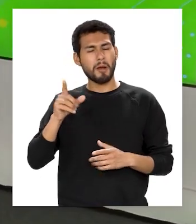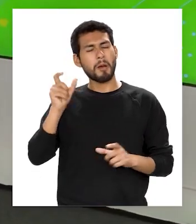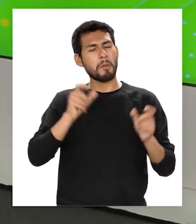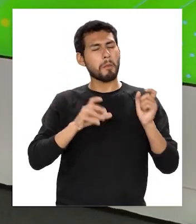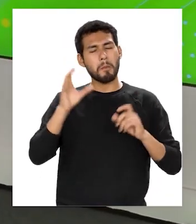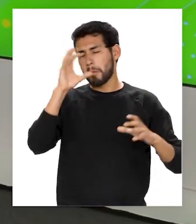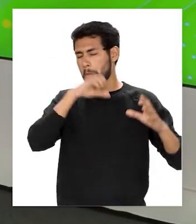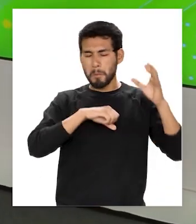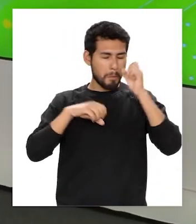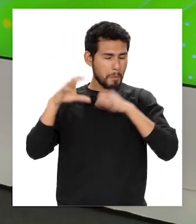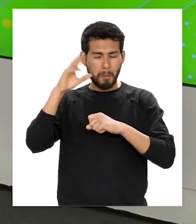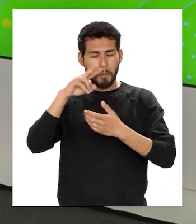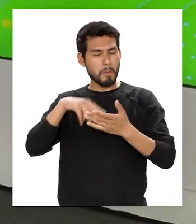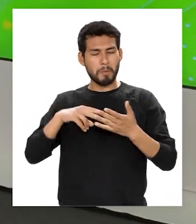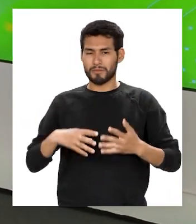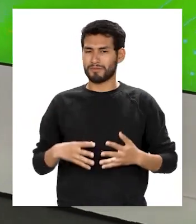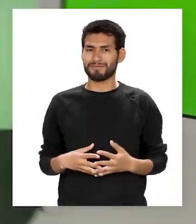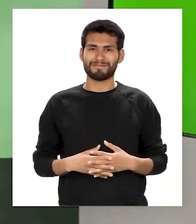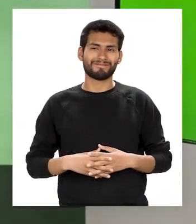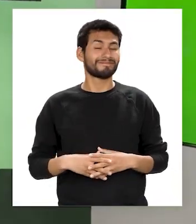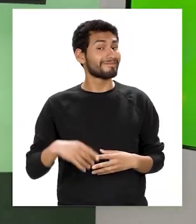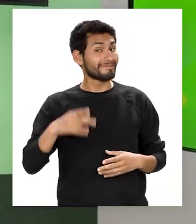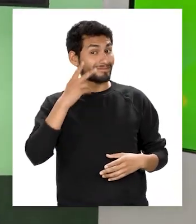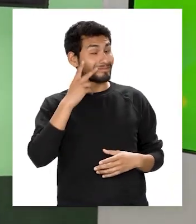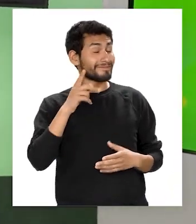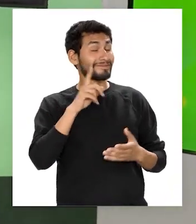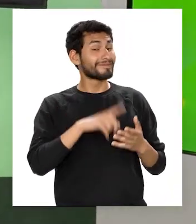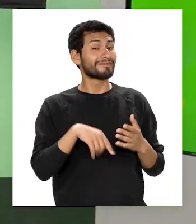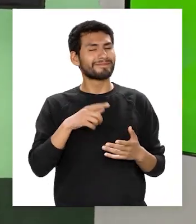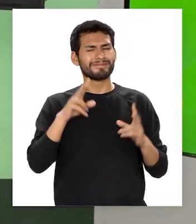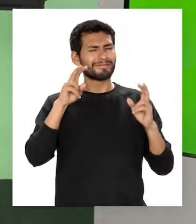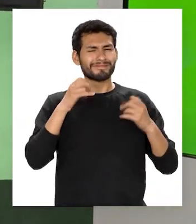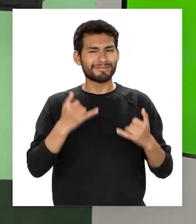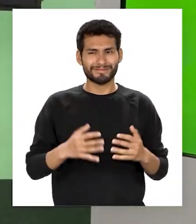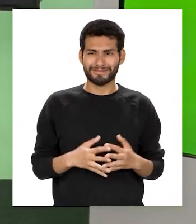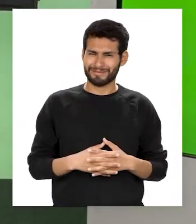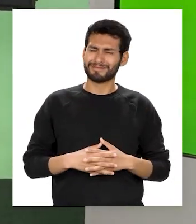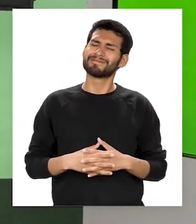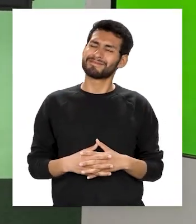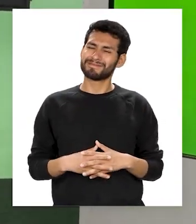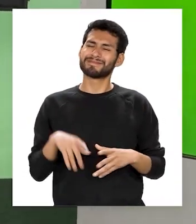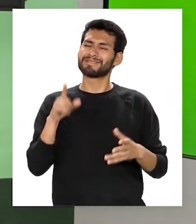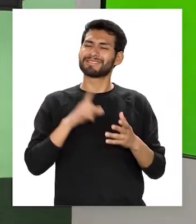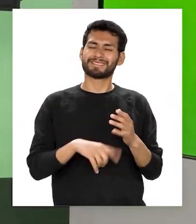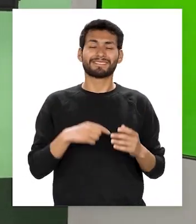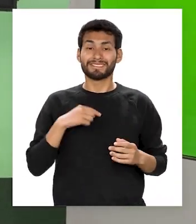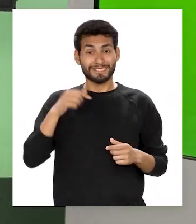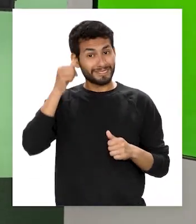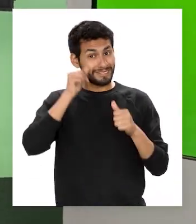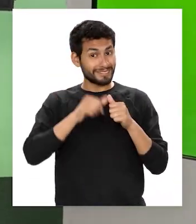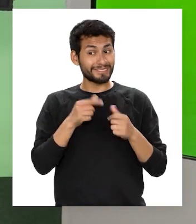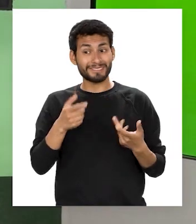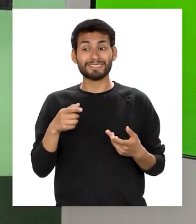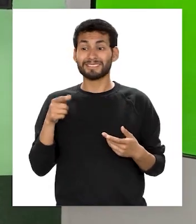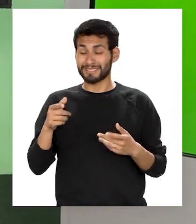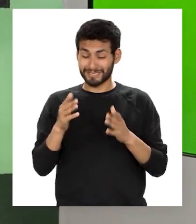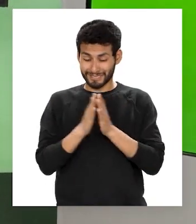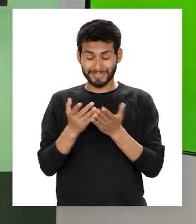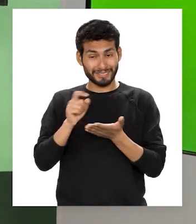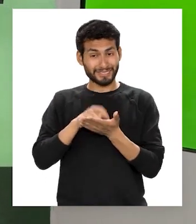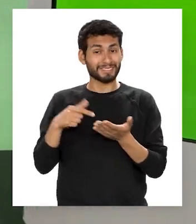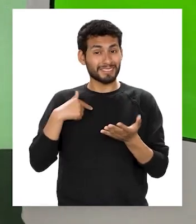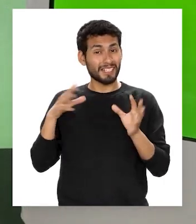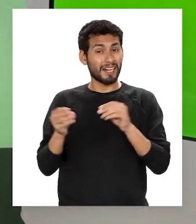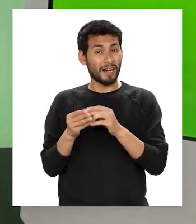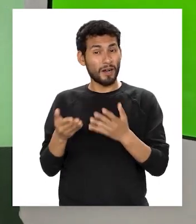desapercibida entre los lectores Veamos que tiene que ver eso con el tema de hoy Y para ello debemos recordar que los recursos literarios